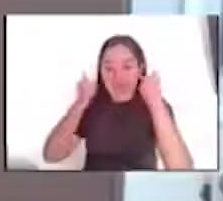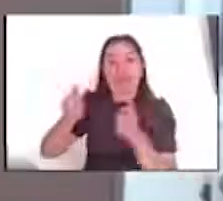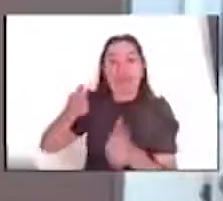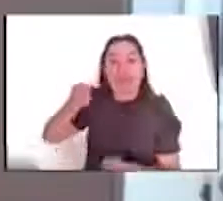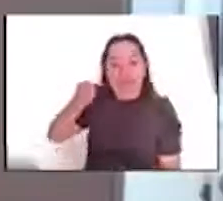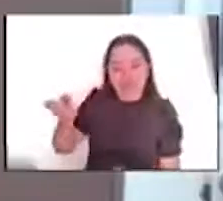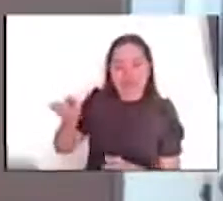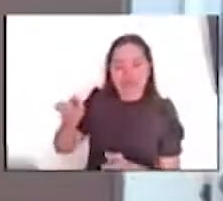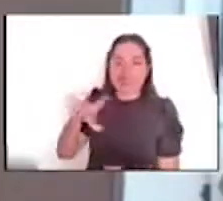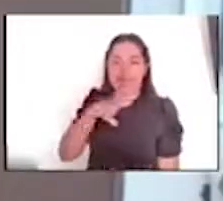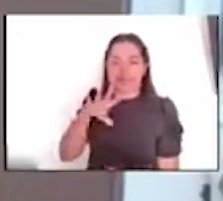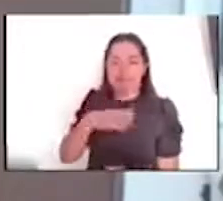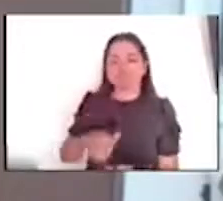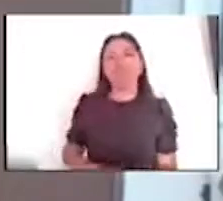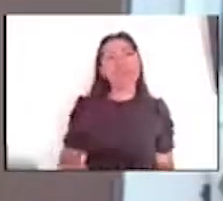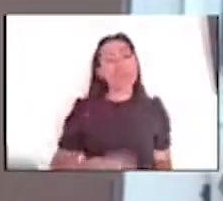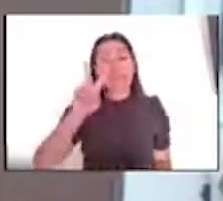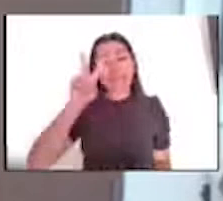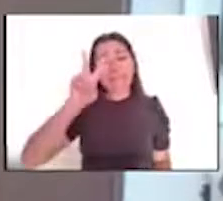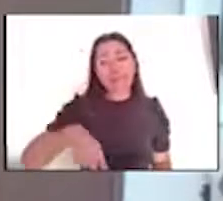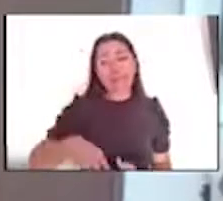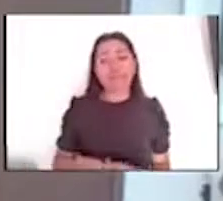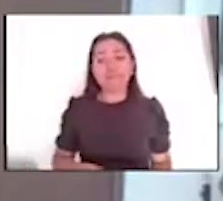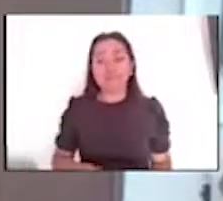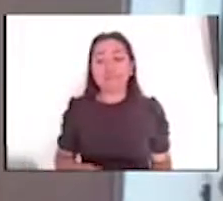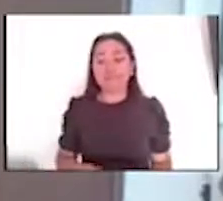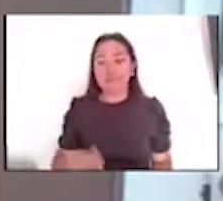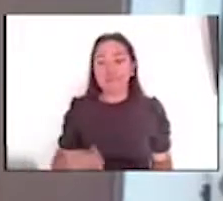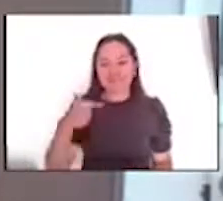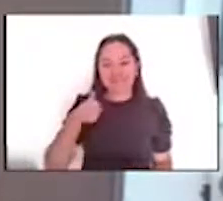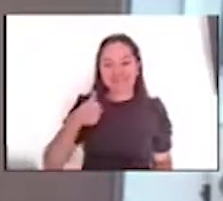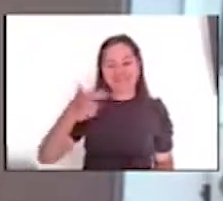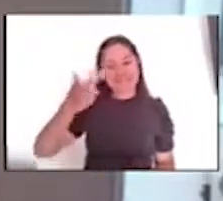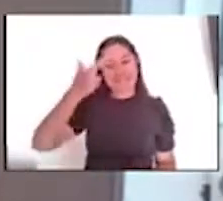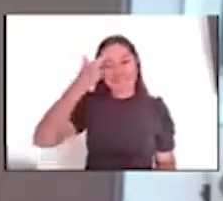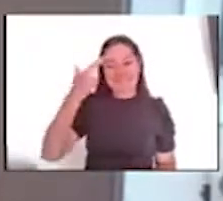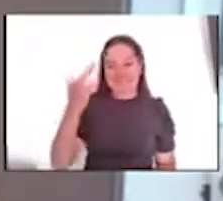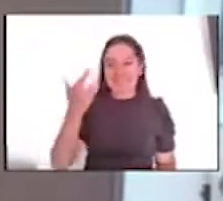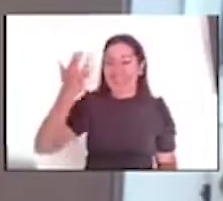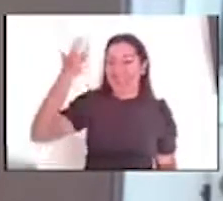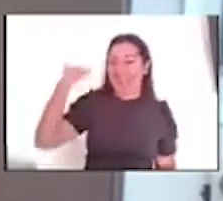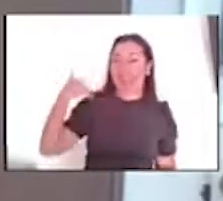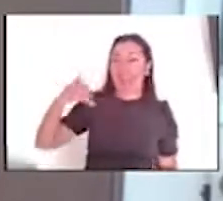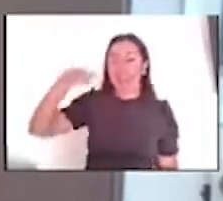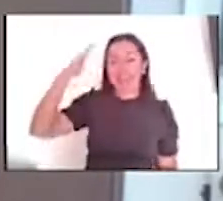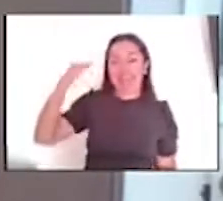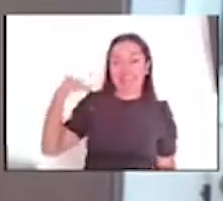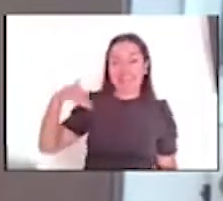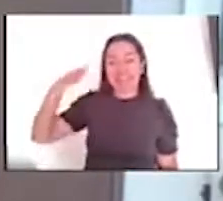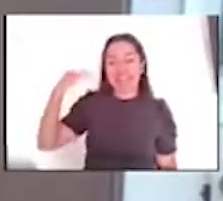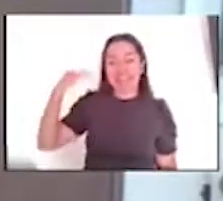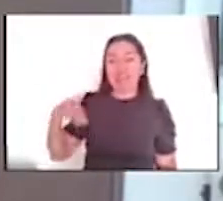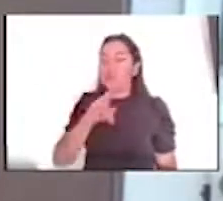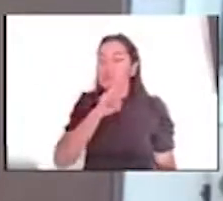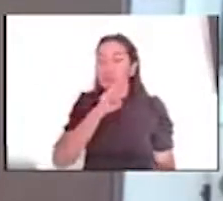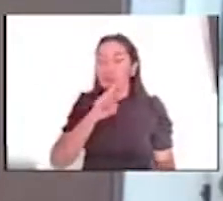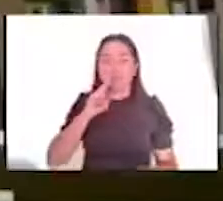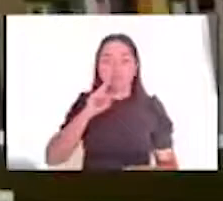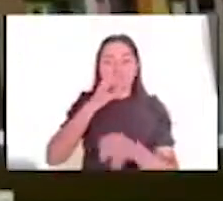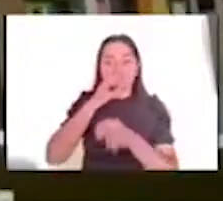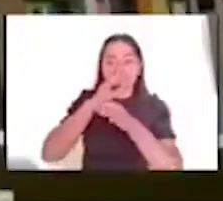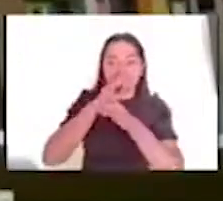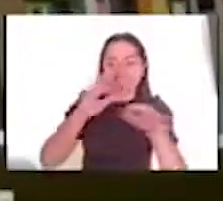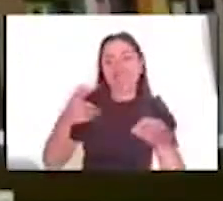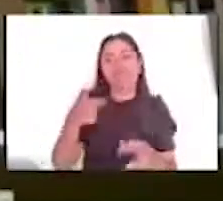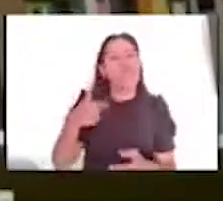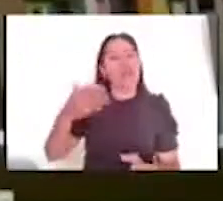cierto. Y, bueno, y yo recuerdo de ese, de esa gran noticia, cuando yo era un adolescente, ¿no?